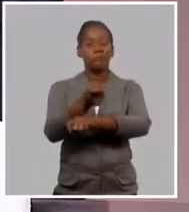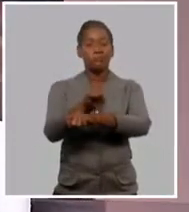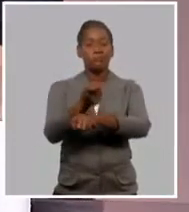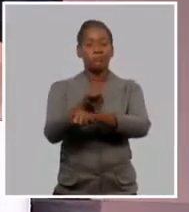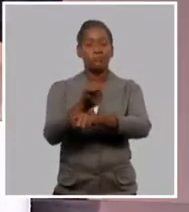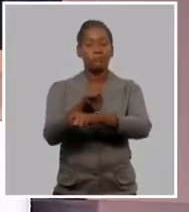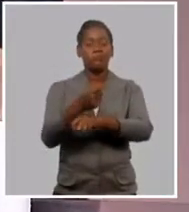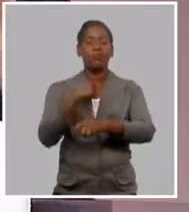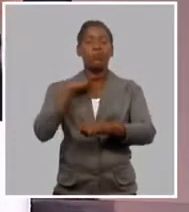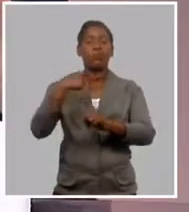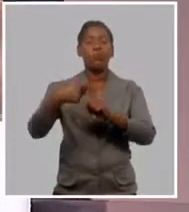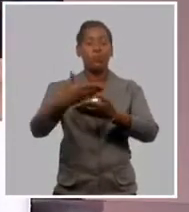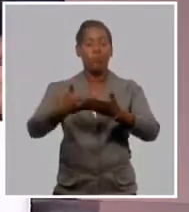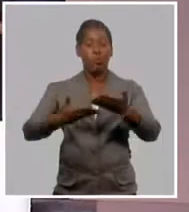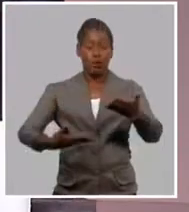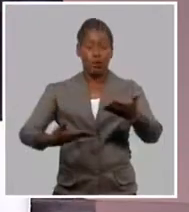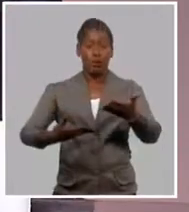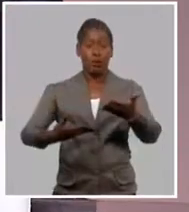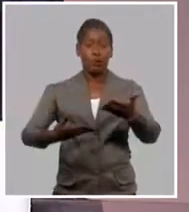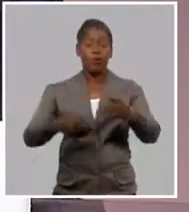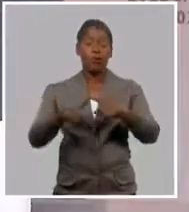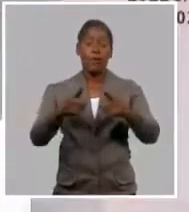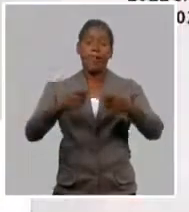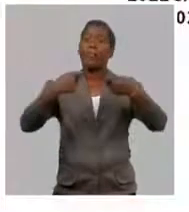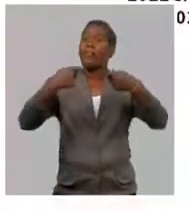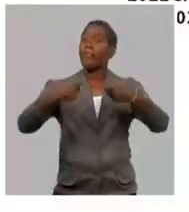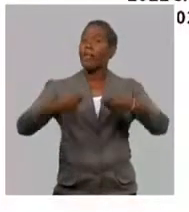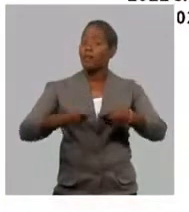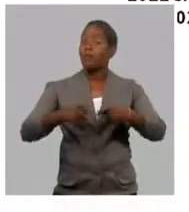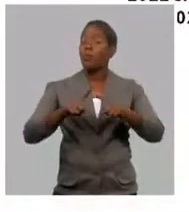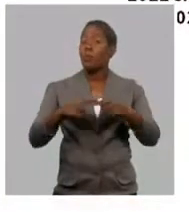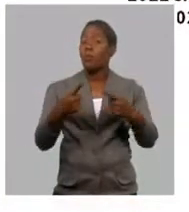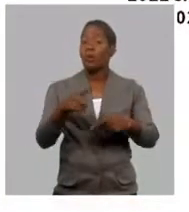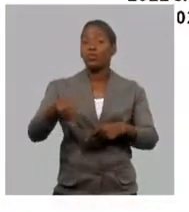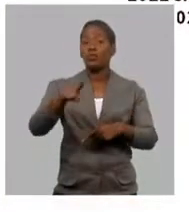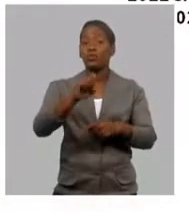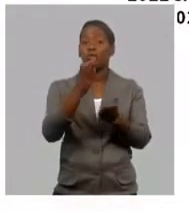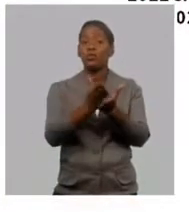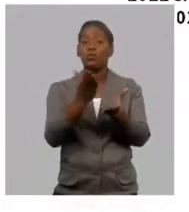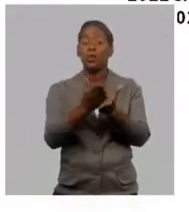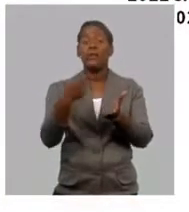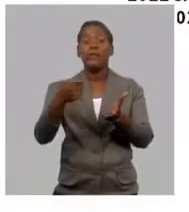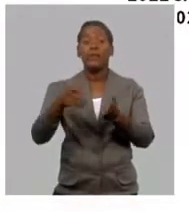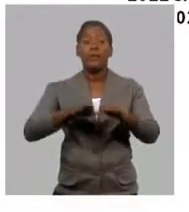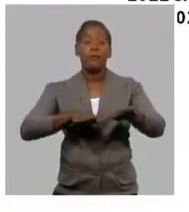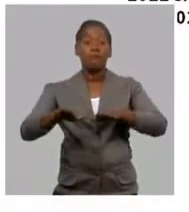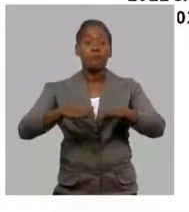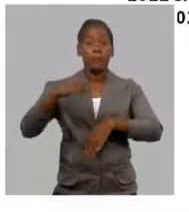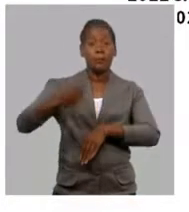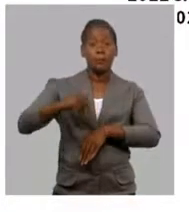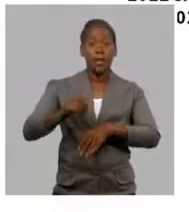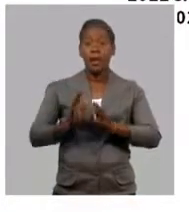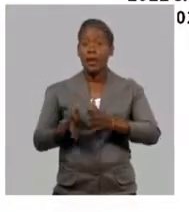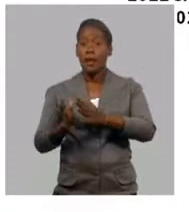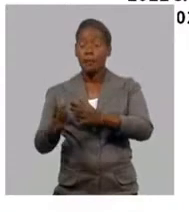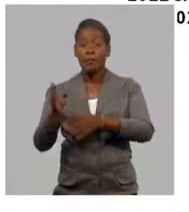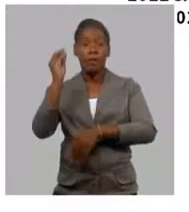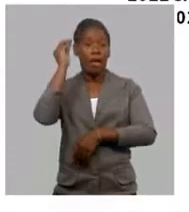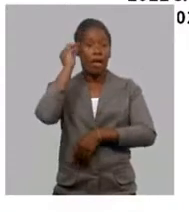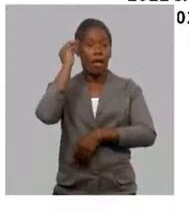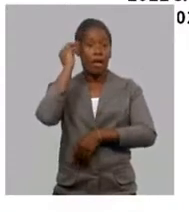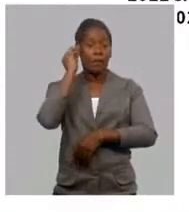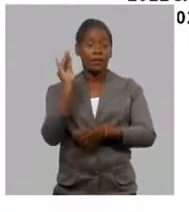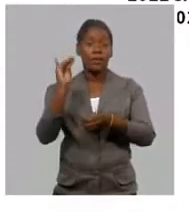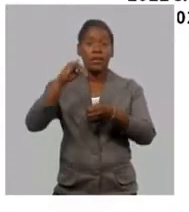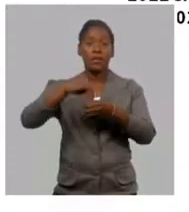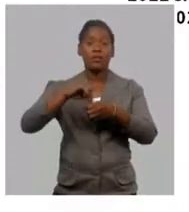exámenes de educación superior. Ya desde el año pasado se ha hecho casi como un derecho, ¿no?, de que los estudiantes tengan un mes presencial intensivo de preparación para los exámenes de ingresos.